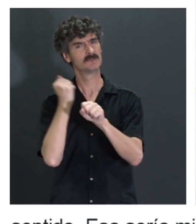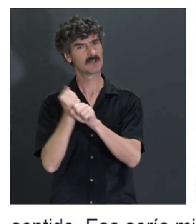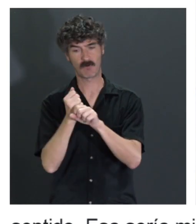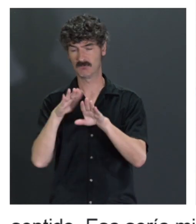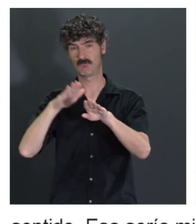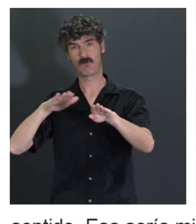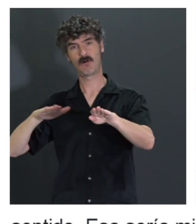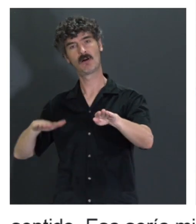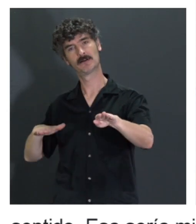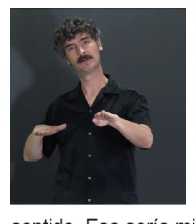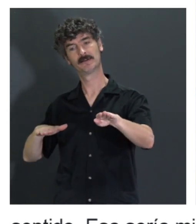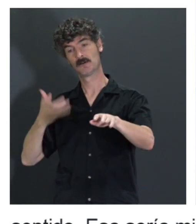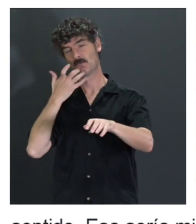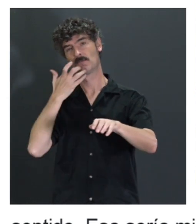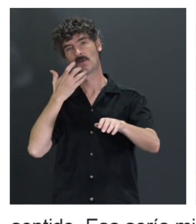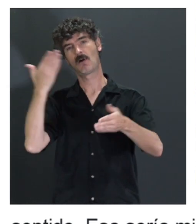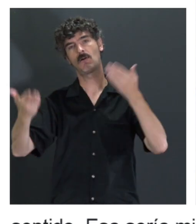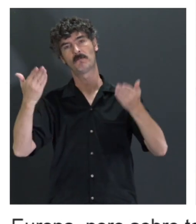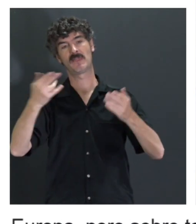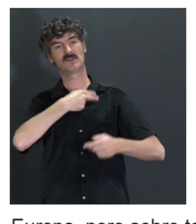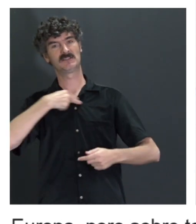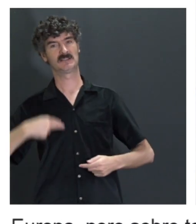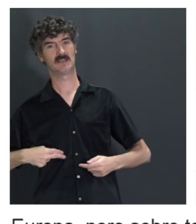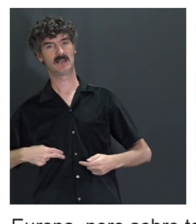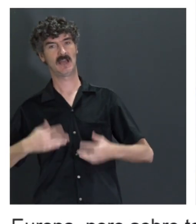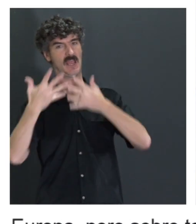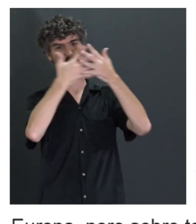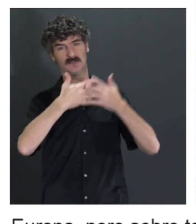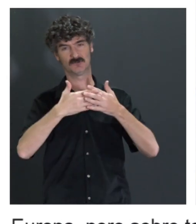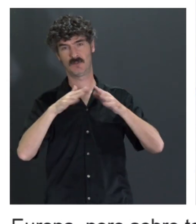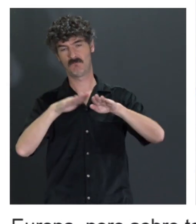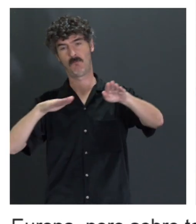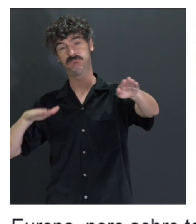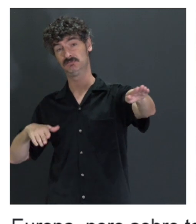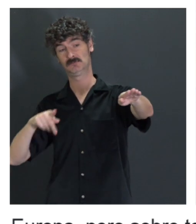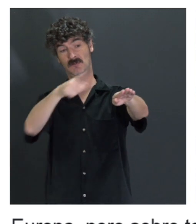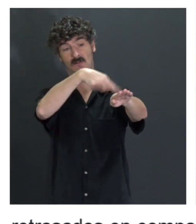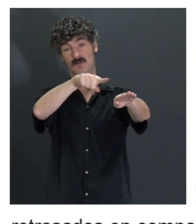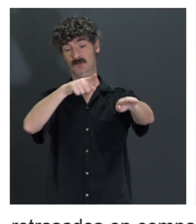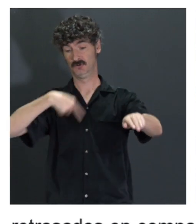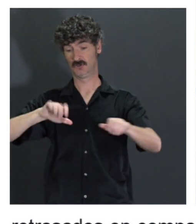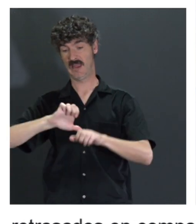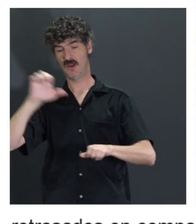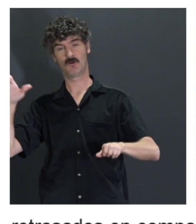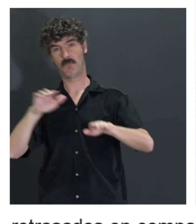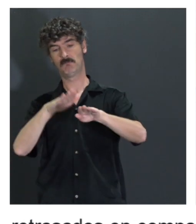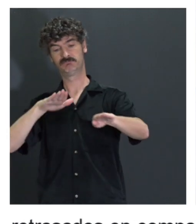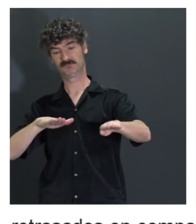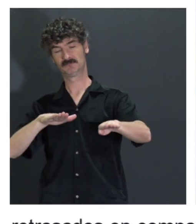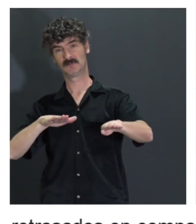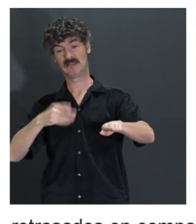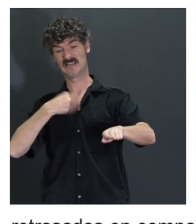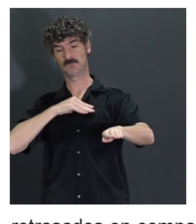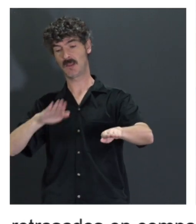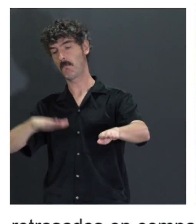en comparación con Estados Unidos y con China. Estados Unidos y China están a años luz, Europa va muy por detrás y España va